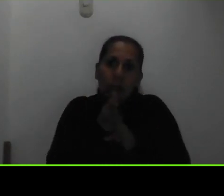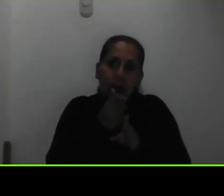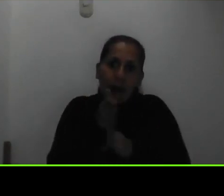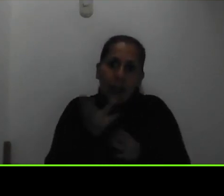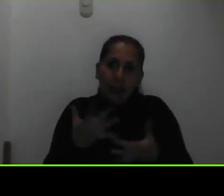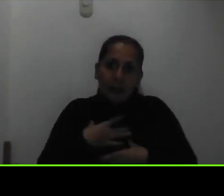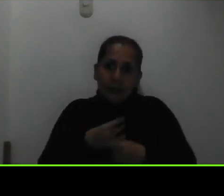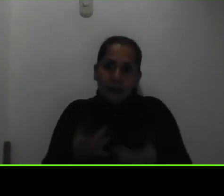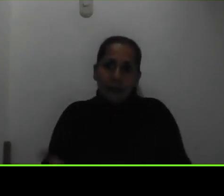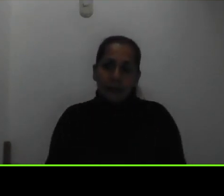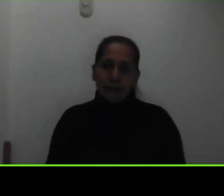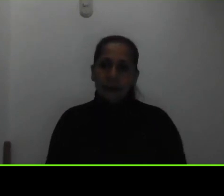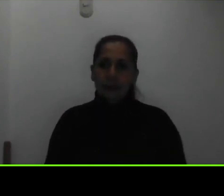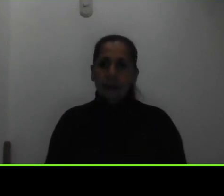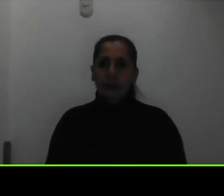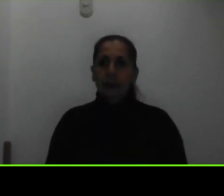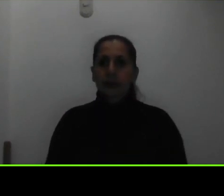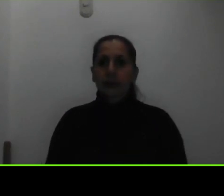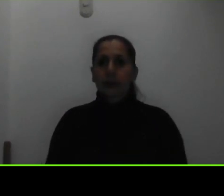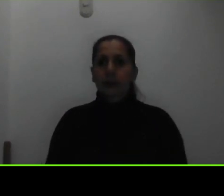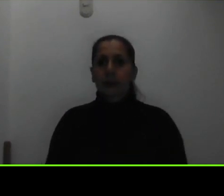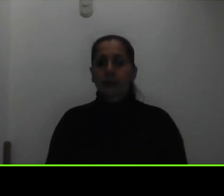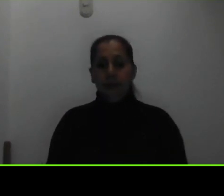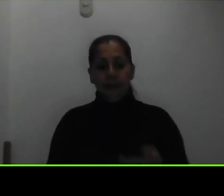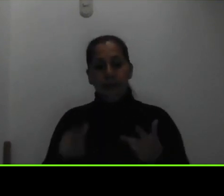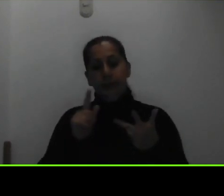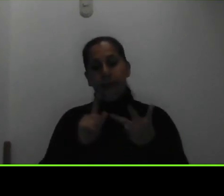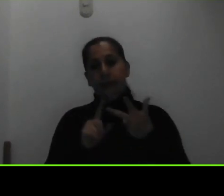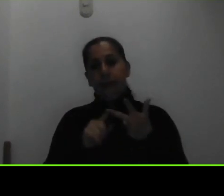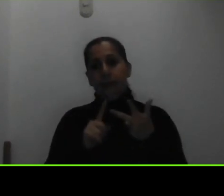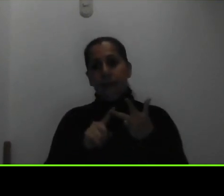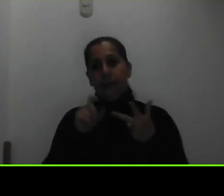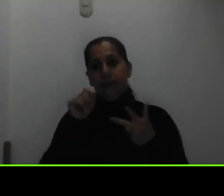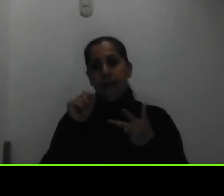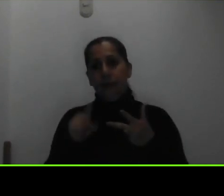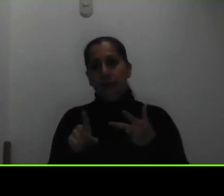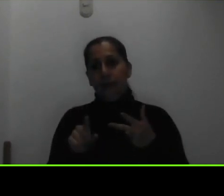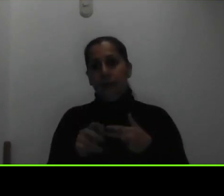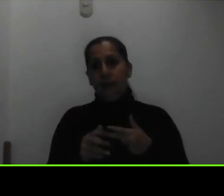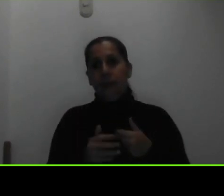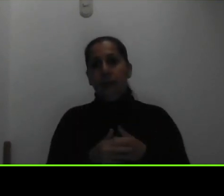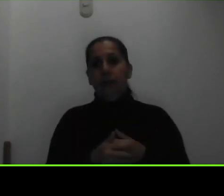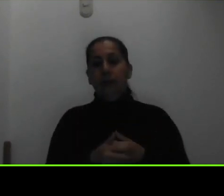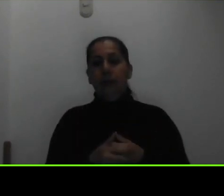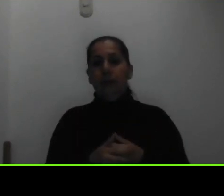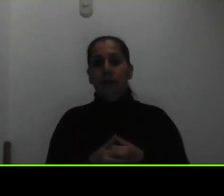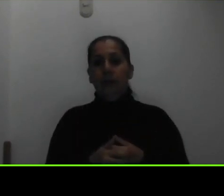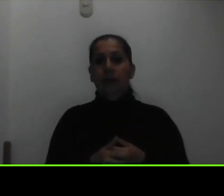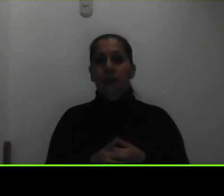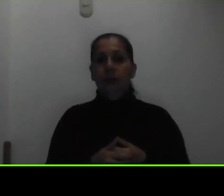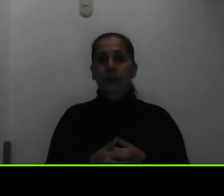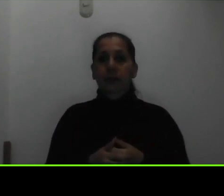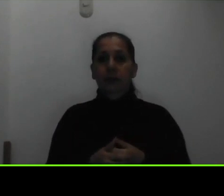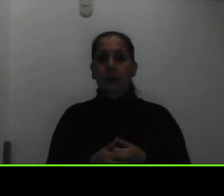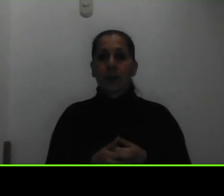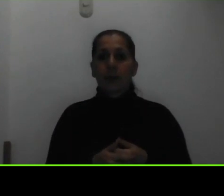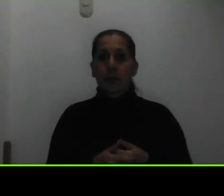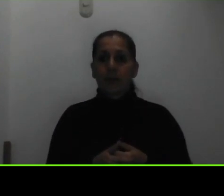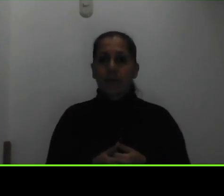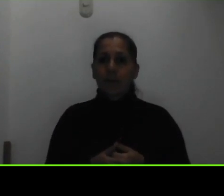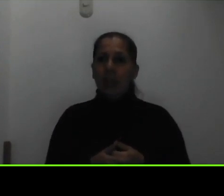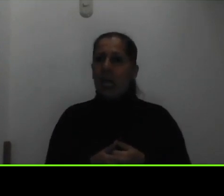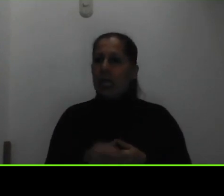interés la siguiente pregunta que hacían en este bloque es si hay como